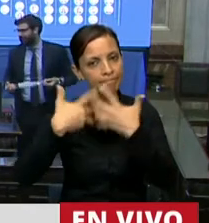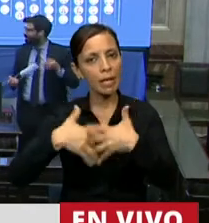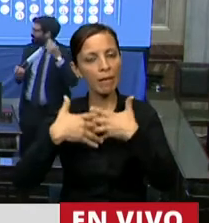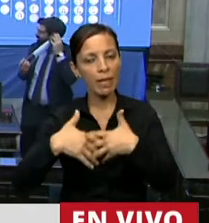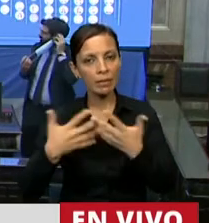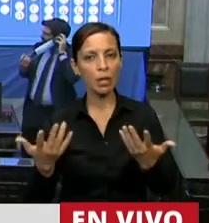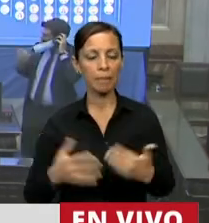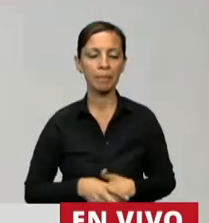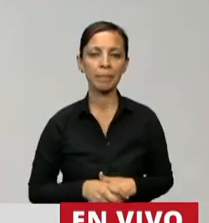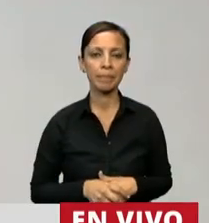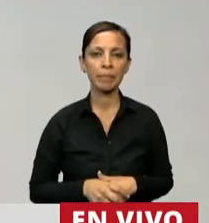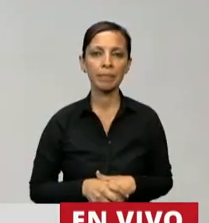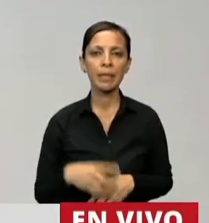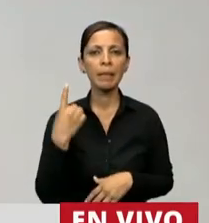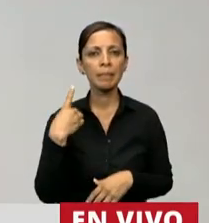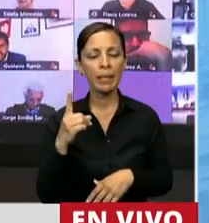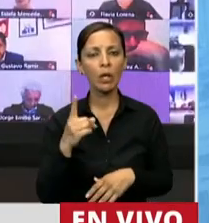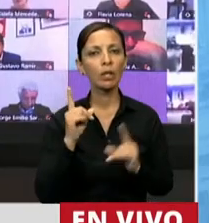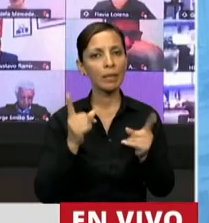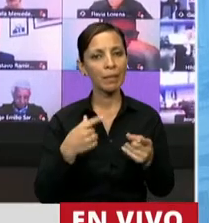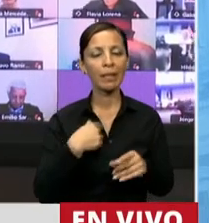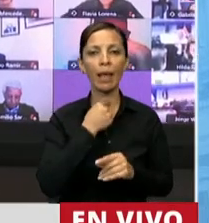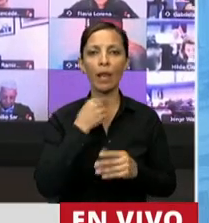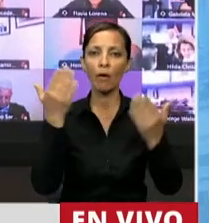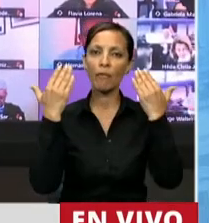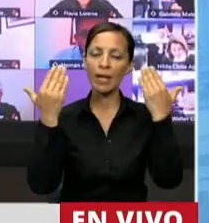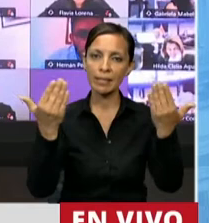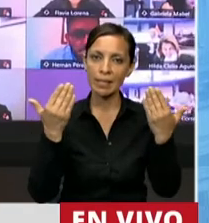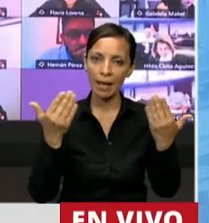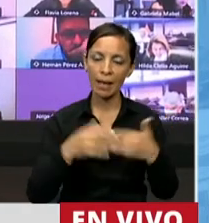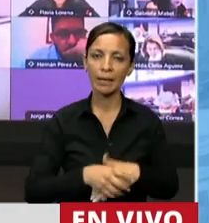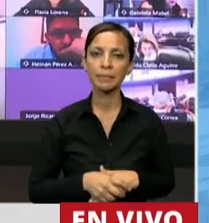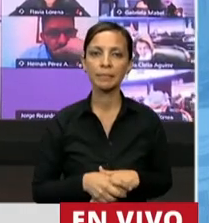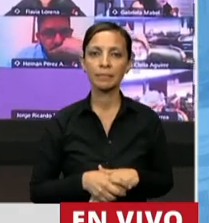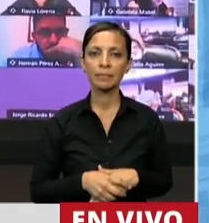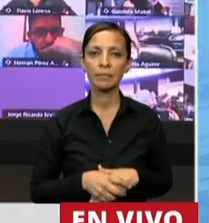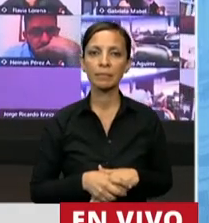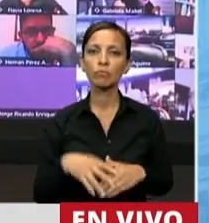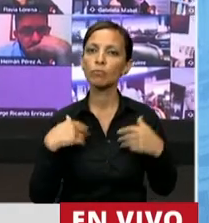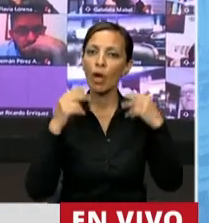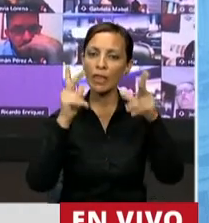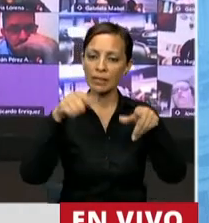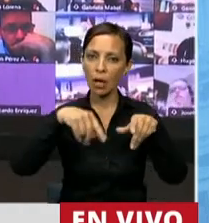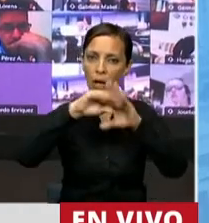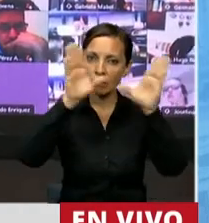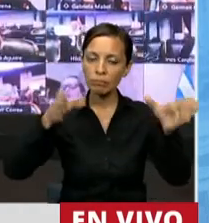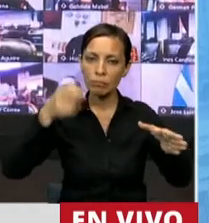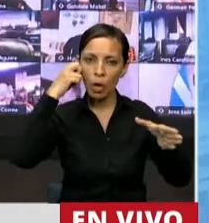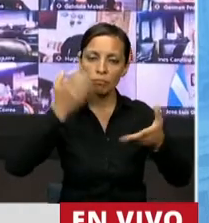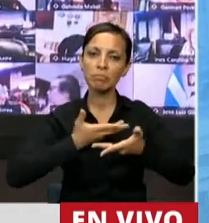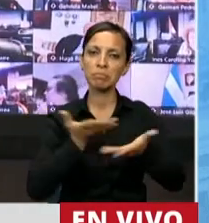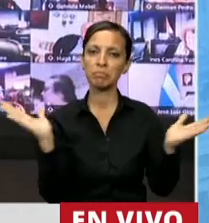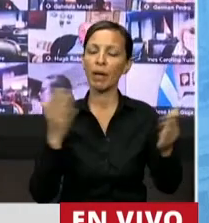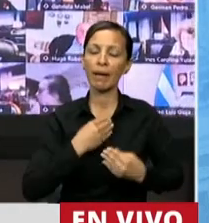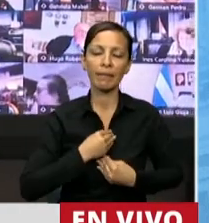reflexión, no sin antes felicitar y decirlo en este Congreso de Diputados abiertamente